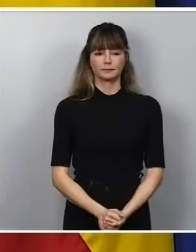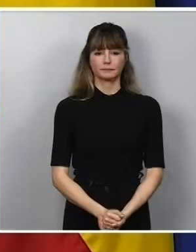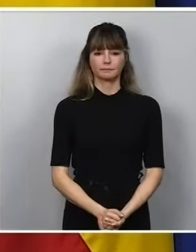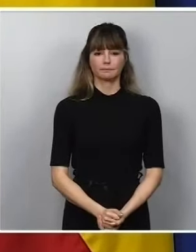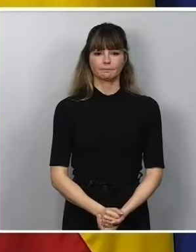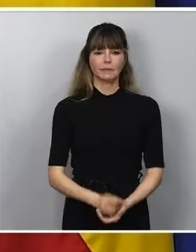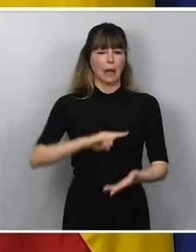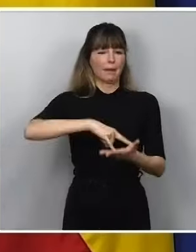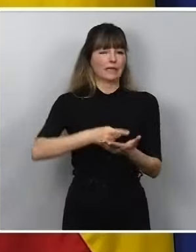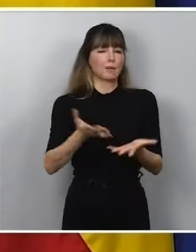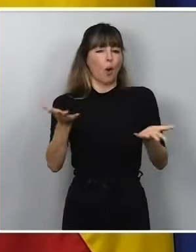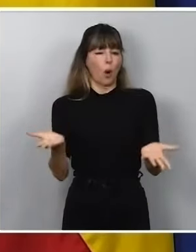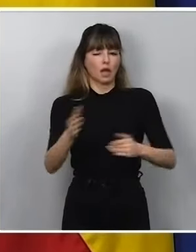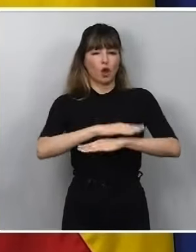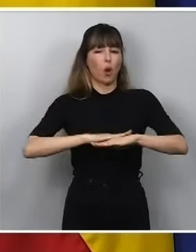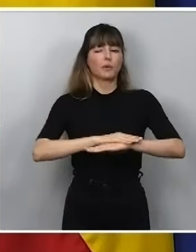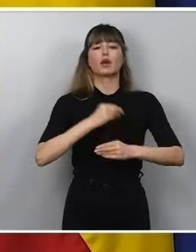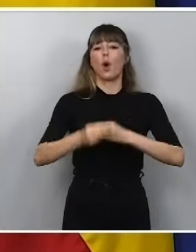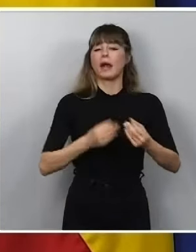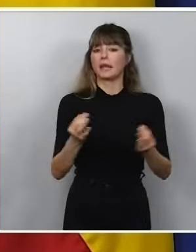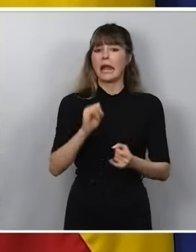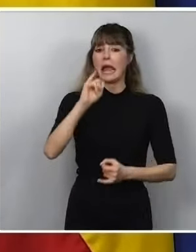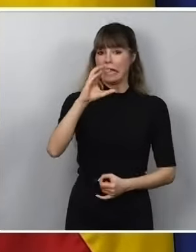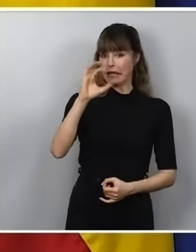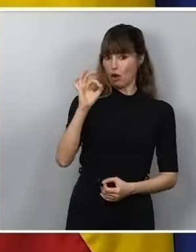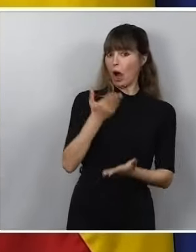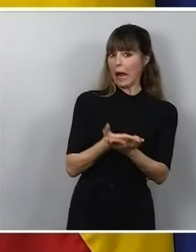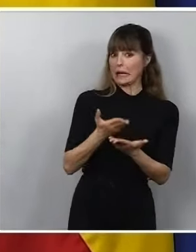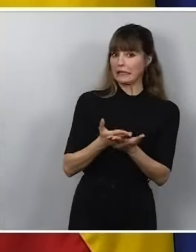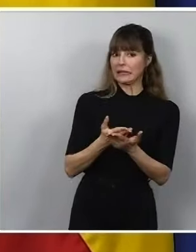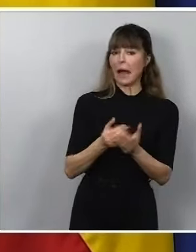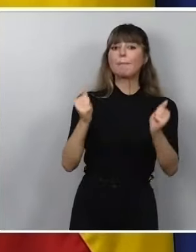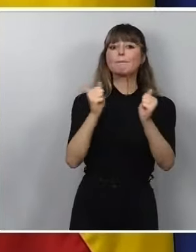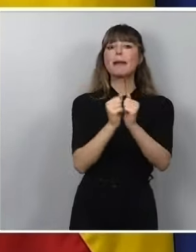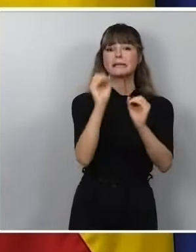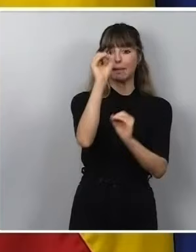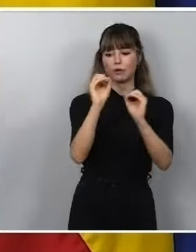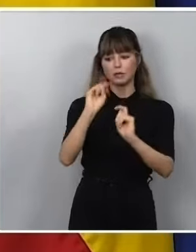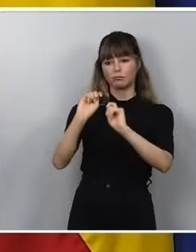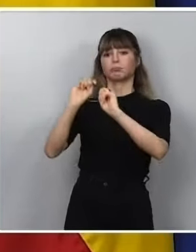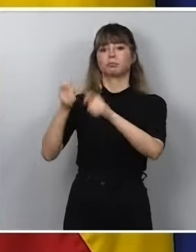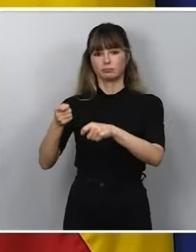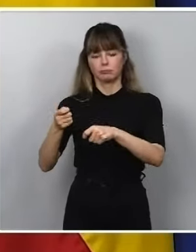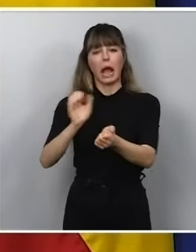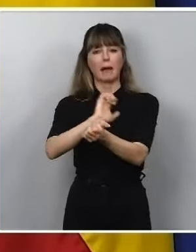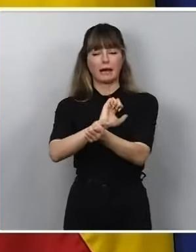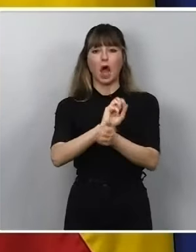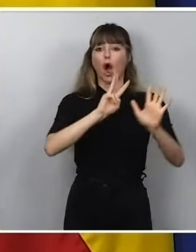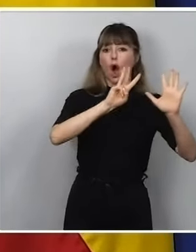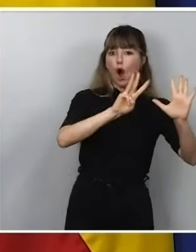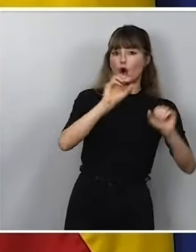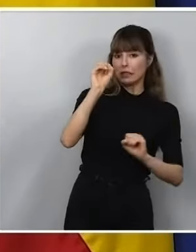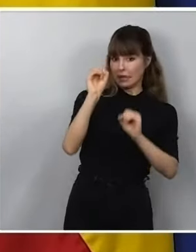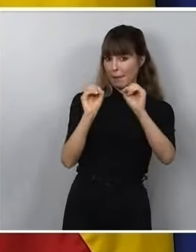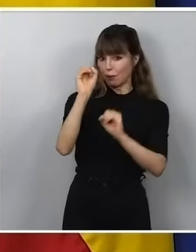se entienda el mecanismo, lo que hace el Gobierno es, a través del ICO, dar esta garantía del 20% del aval. El otro 80%